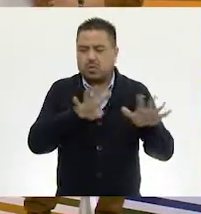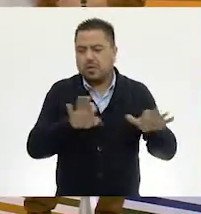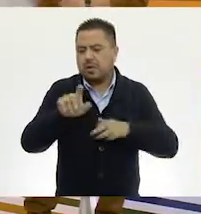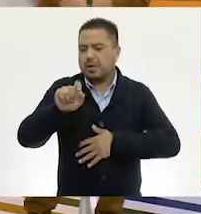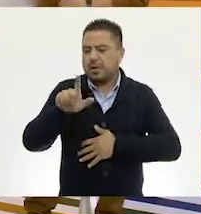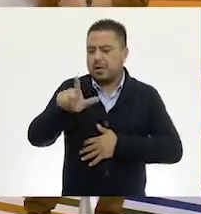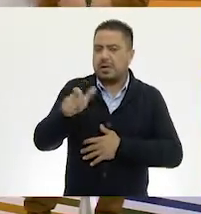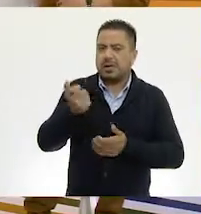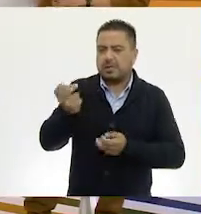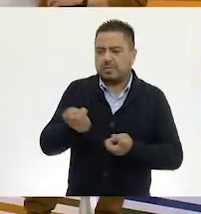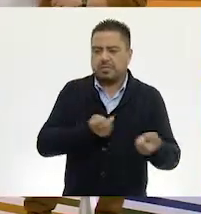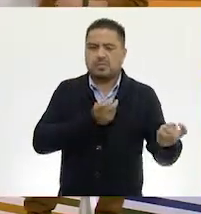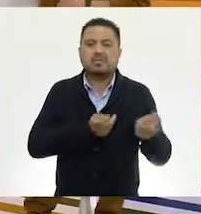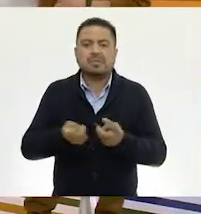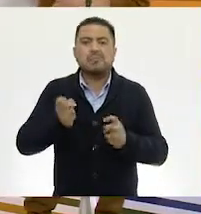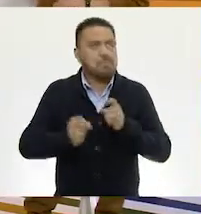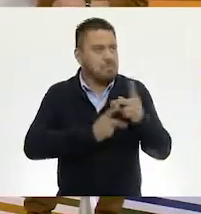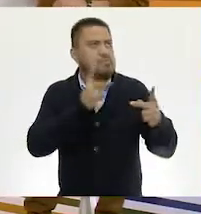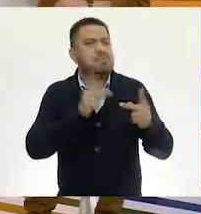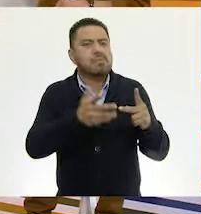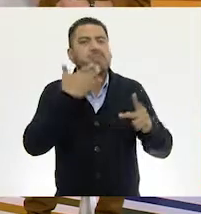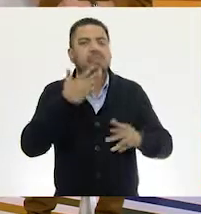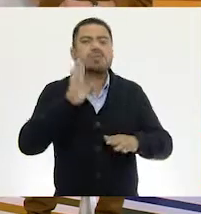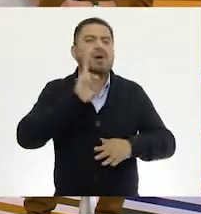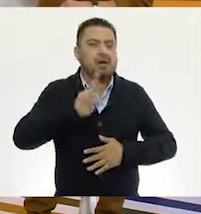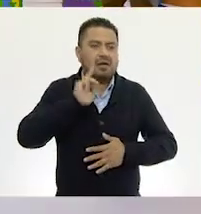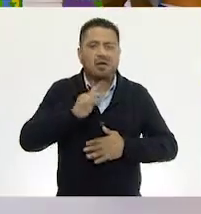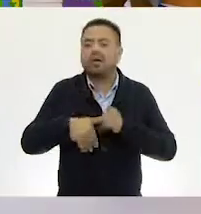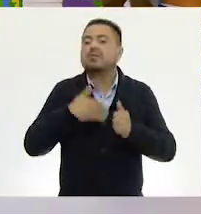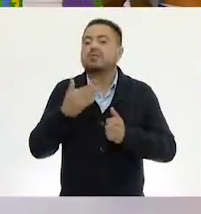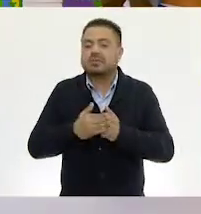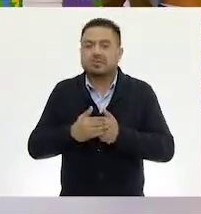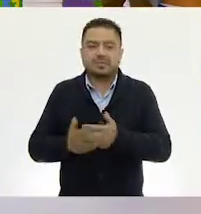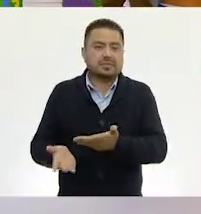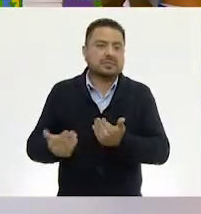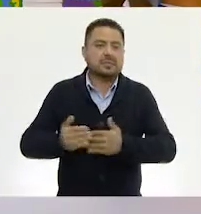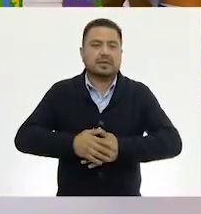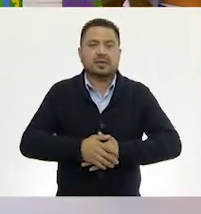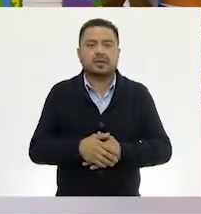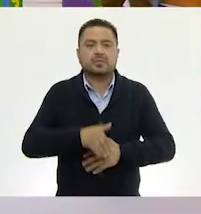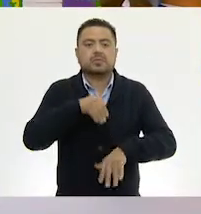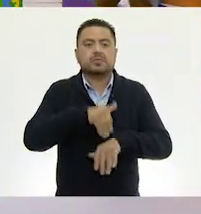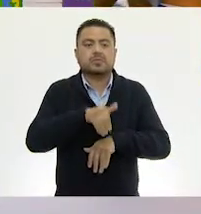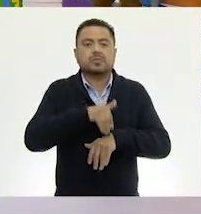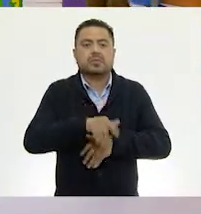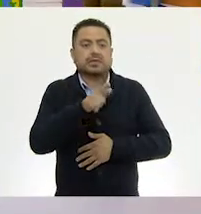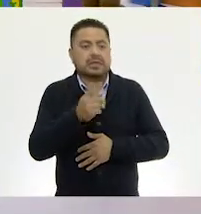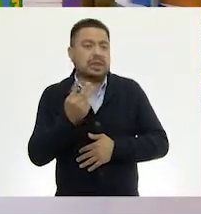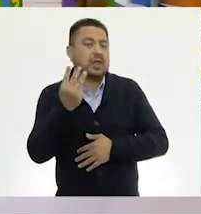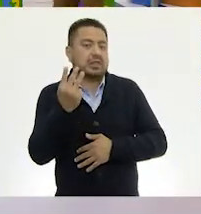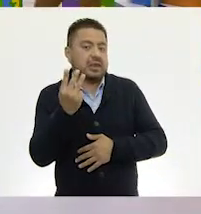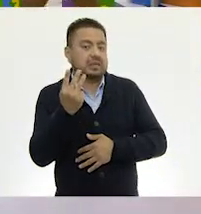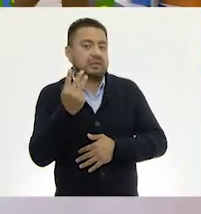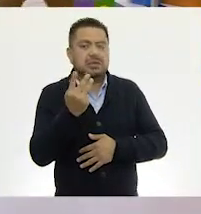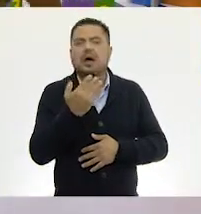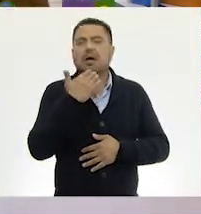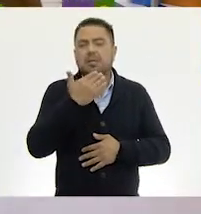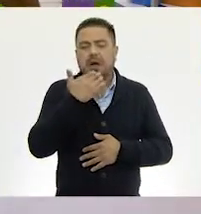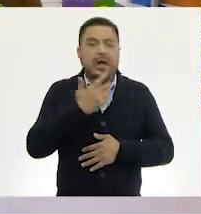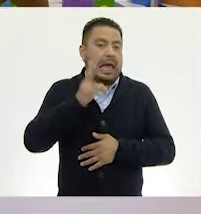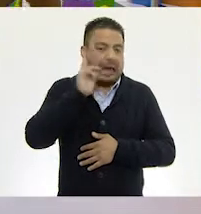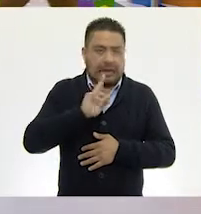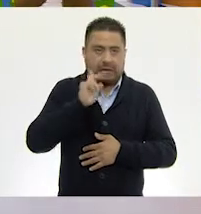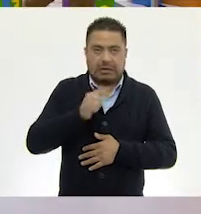que costaban los patines. Perfecto. Muy bien. a ver el siguiente. Vamos a ver qué número te sale. El número tres. Muy bien. Ya ve.